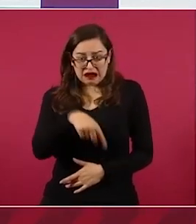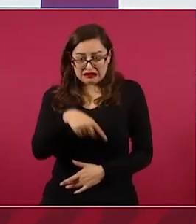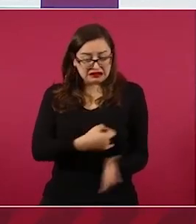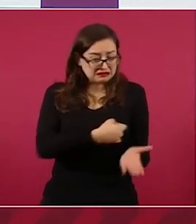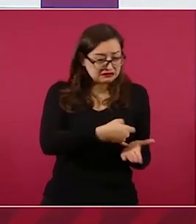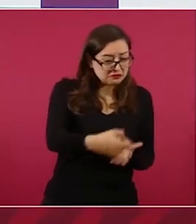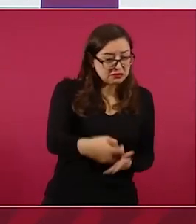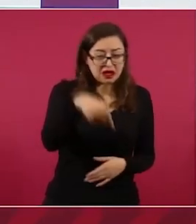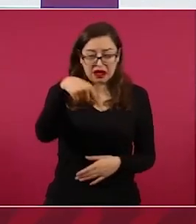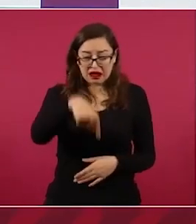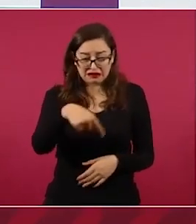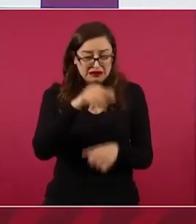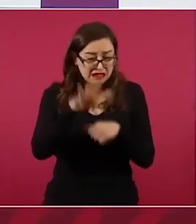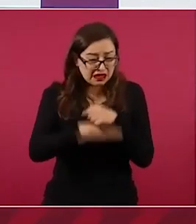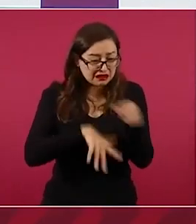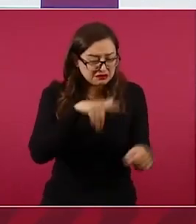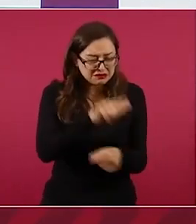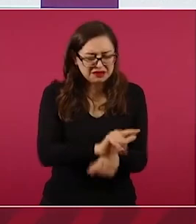Pues no,